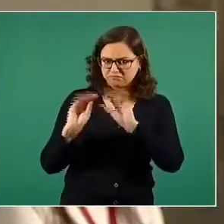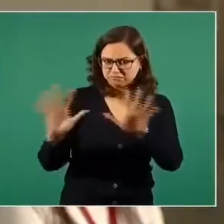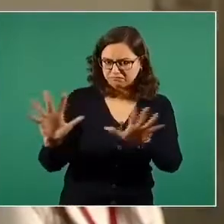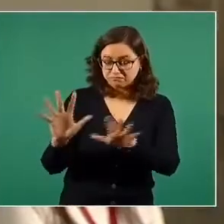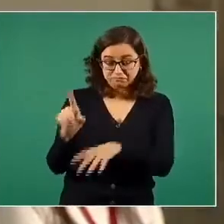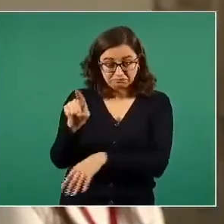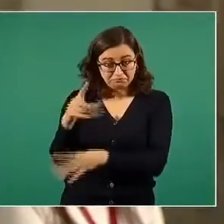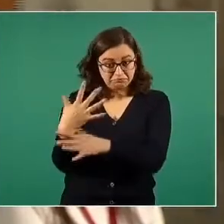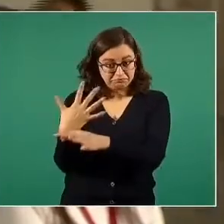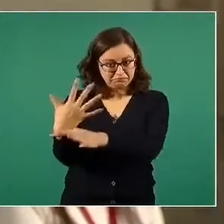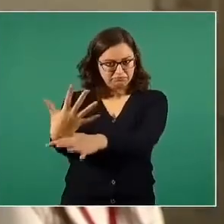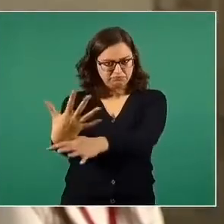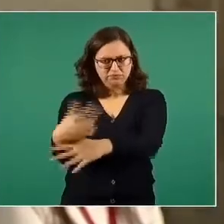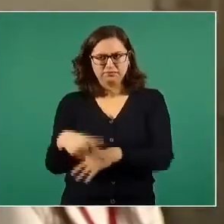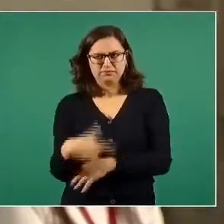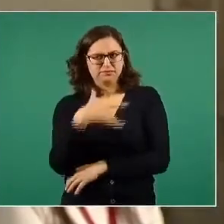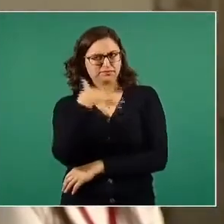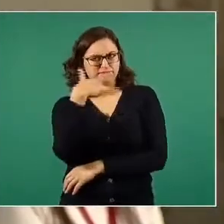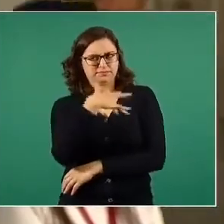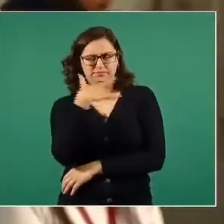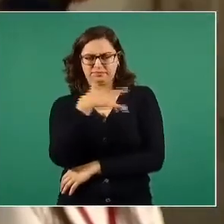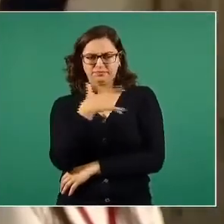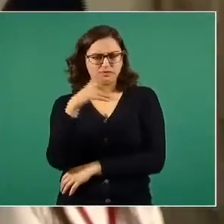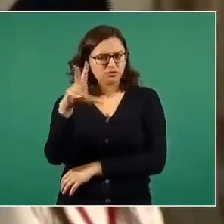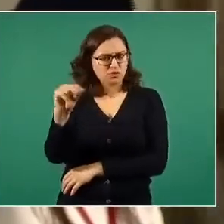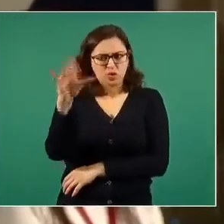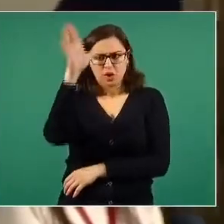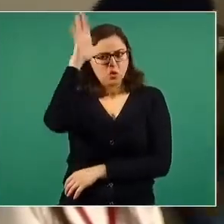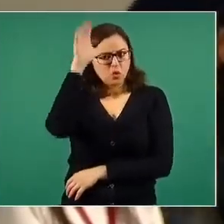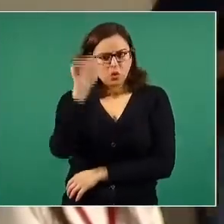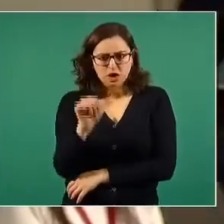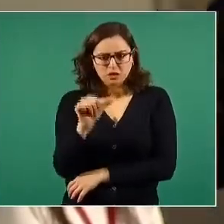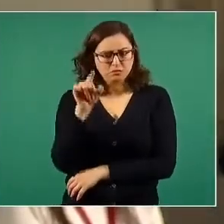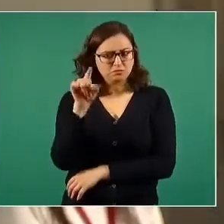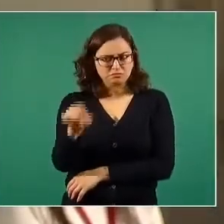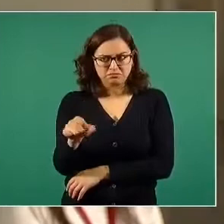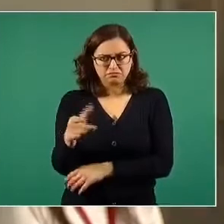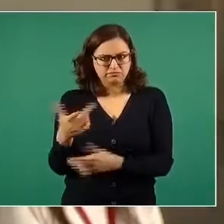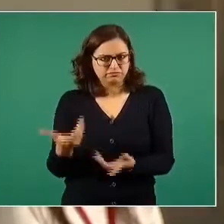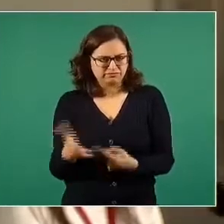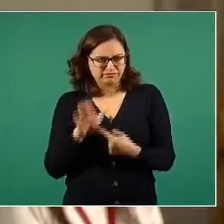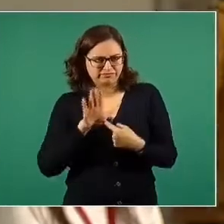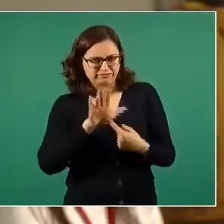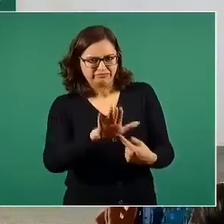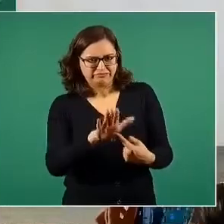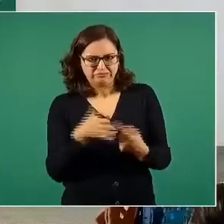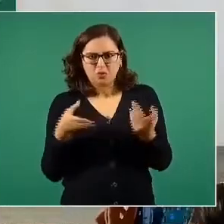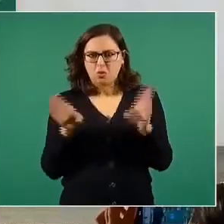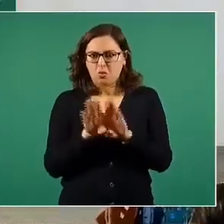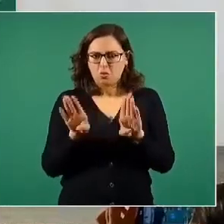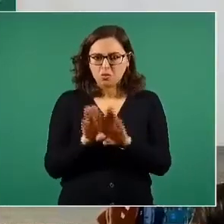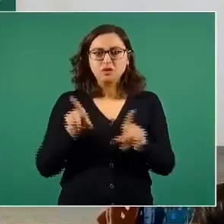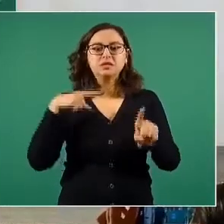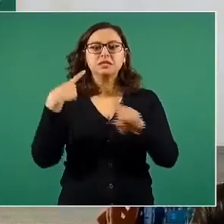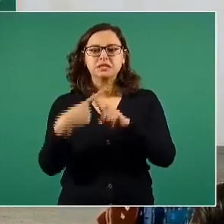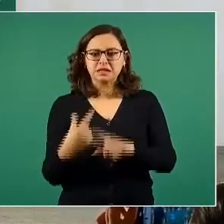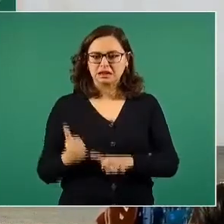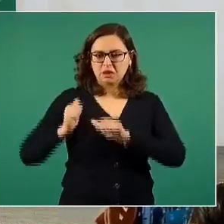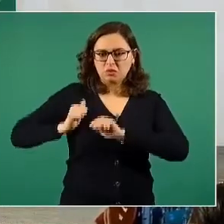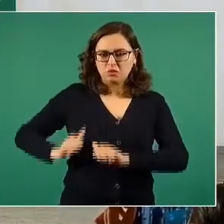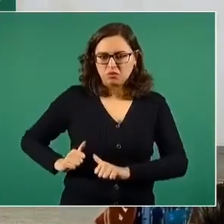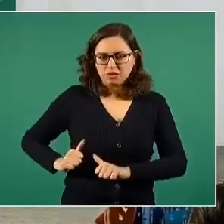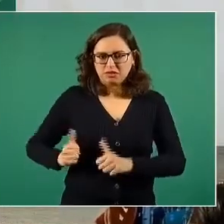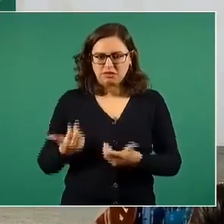desproporcionado, sin fundamento y sin la autoridad periodística correspondiente